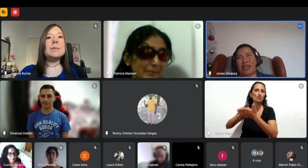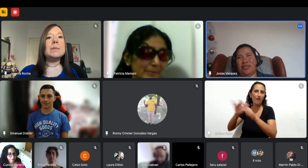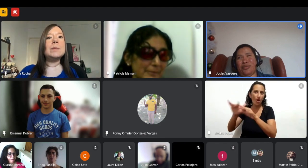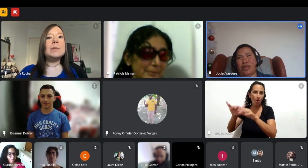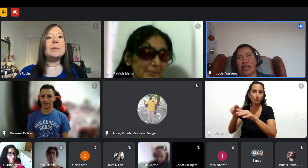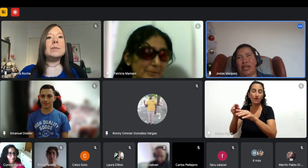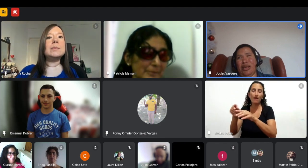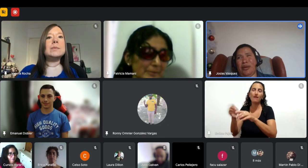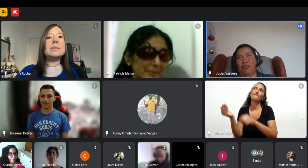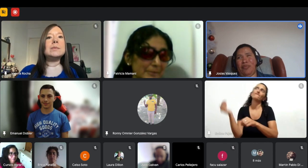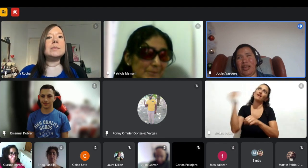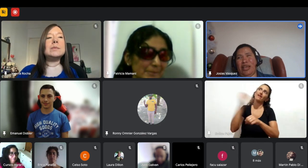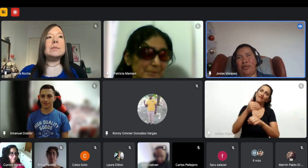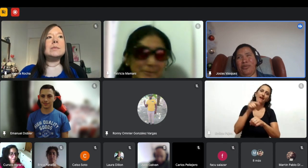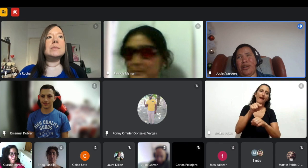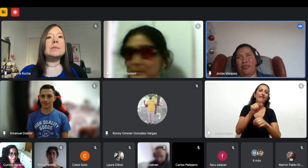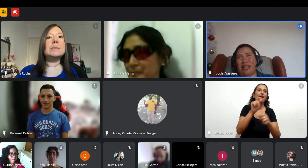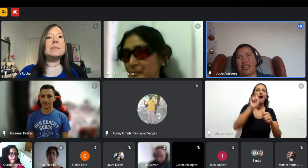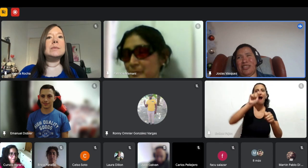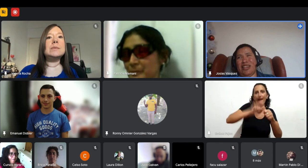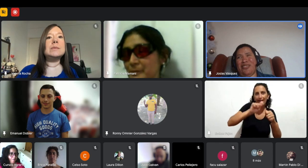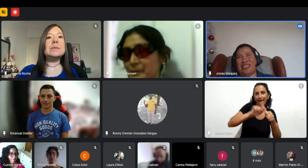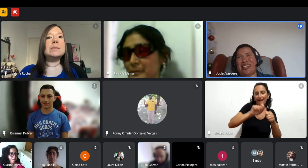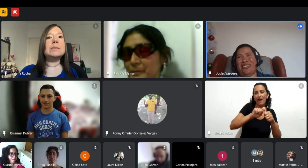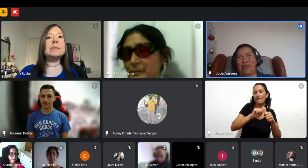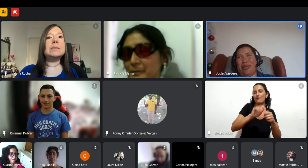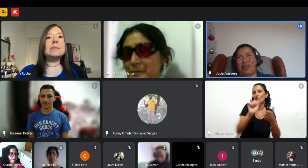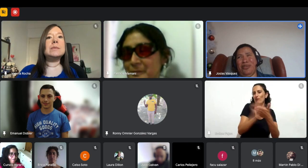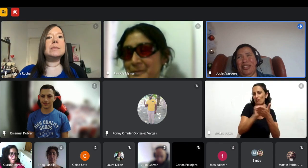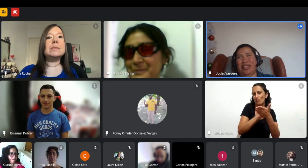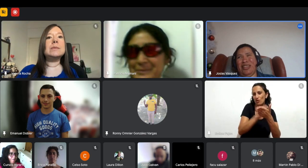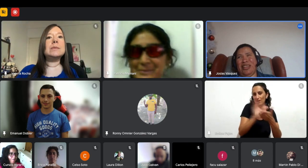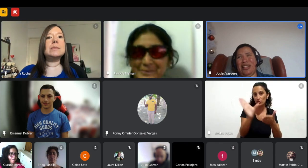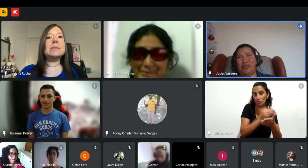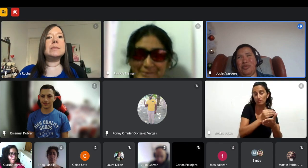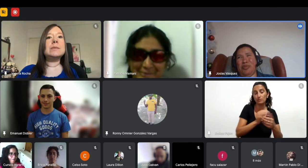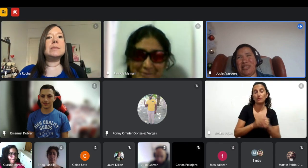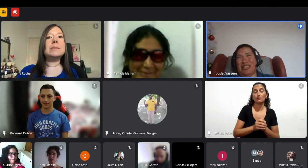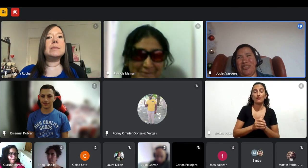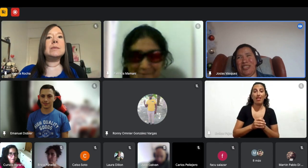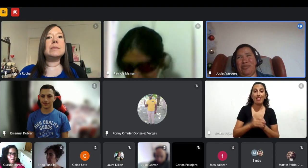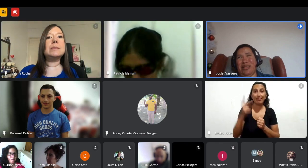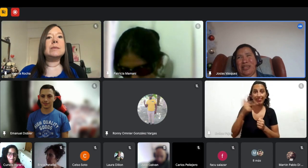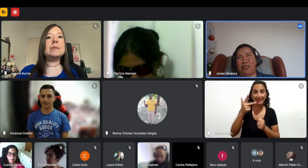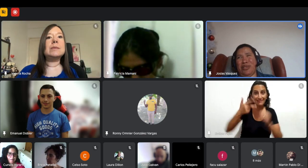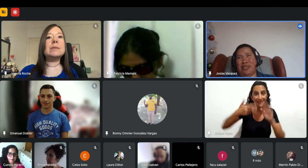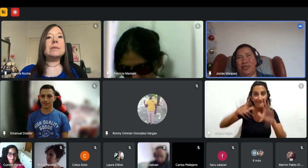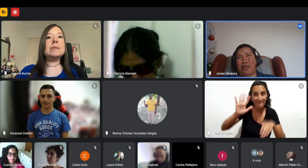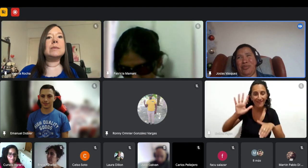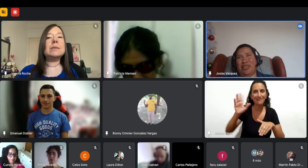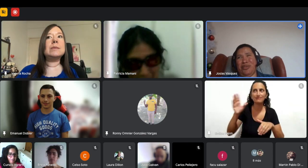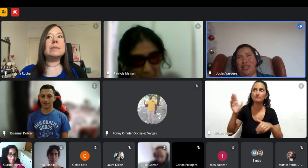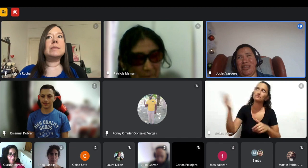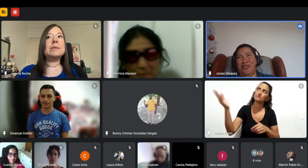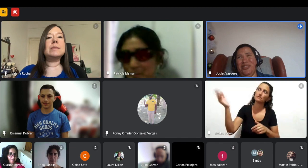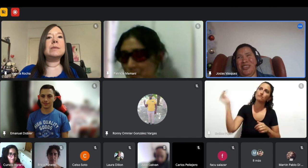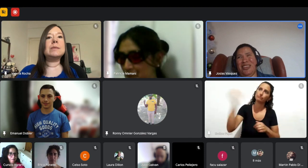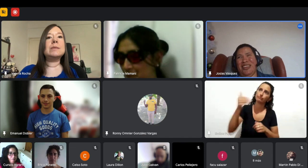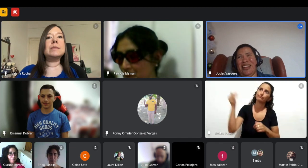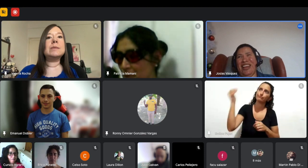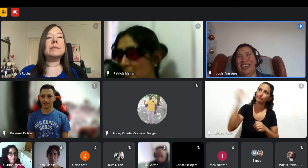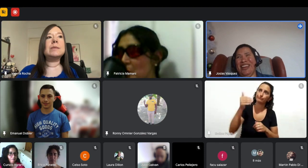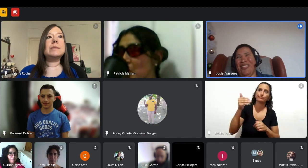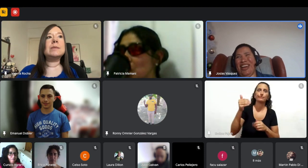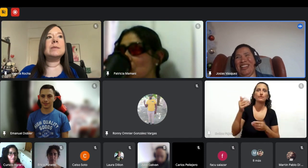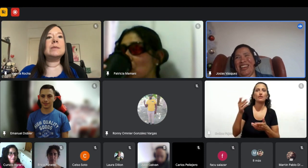y eso ya cuando fue como la tercera vez que lo llamaron entonces mis papás estaban así como que estamos gastando demasiado dinero